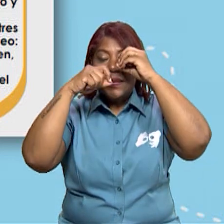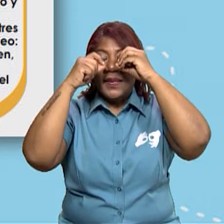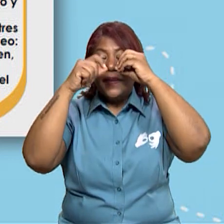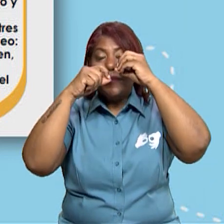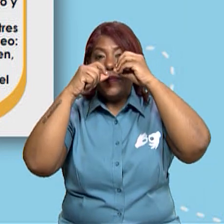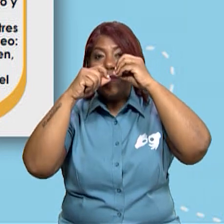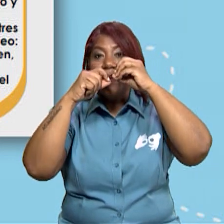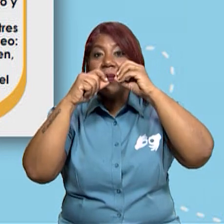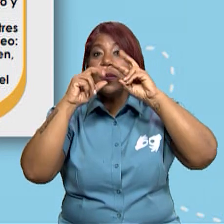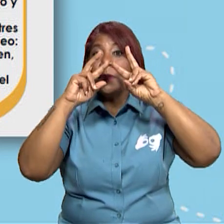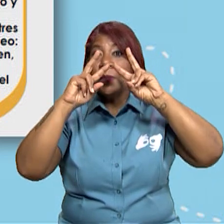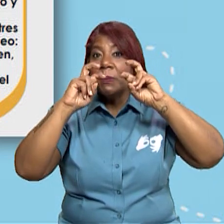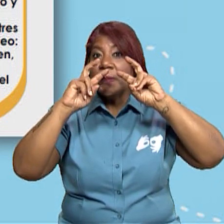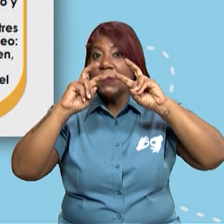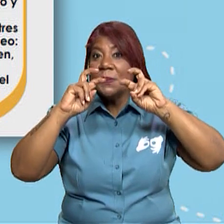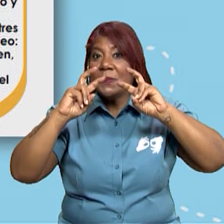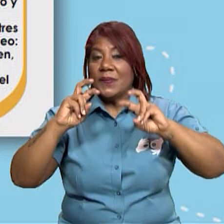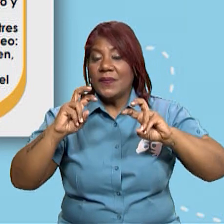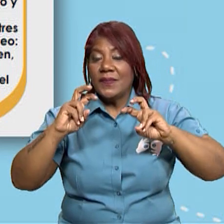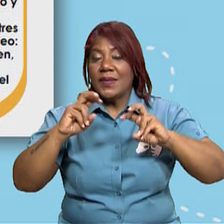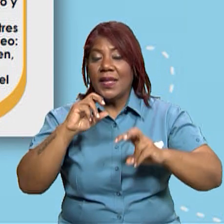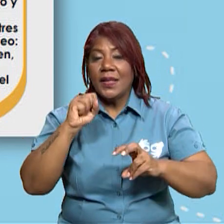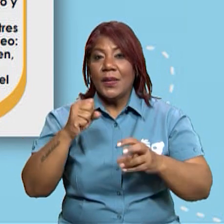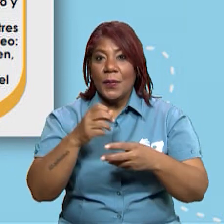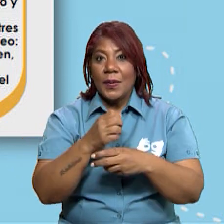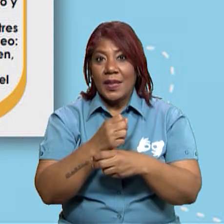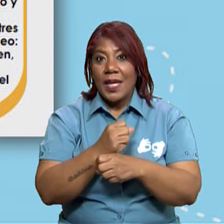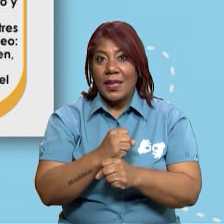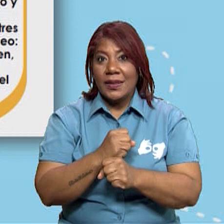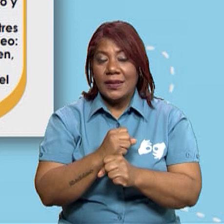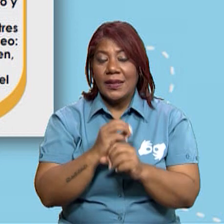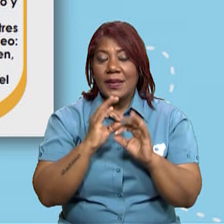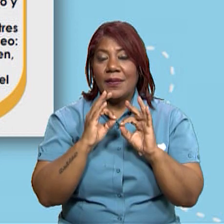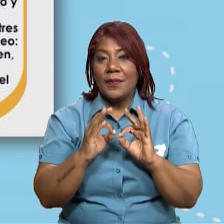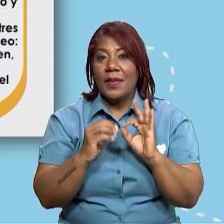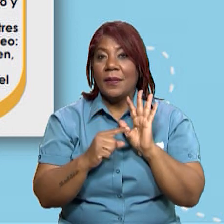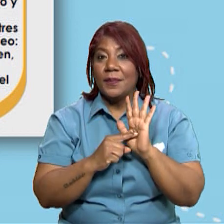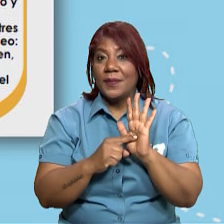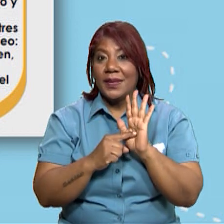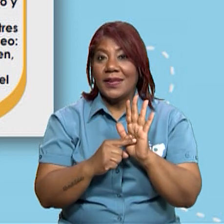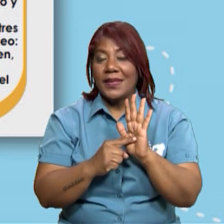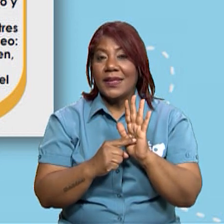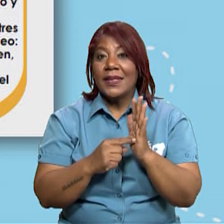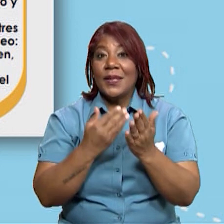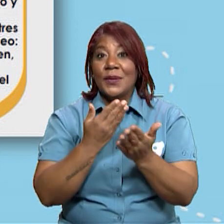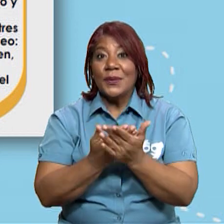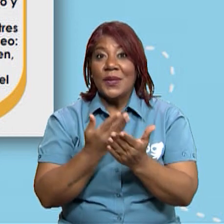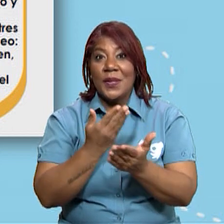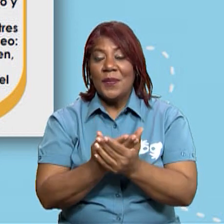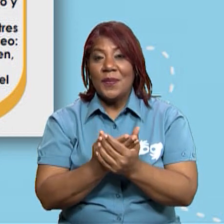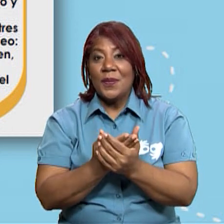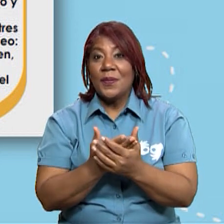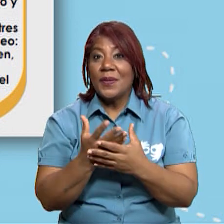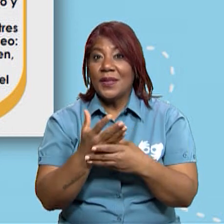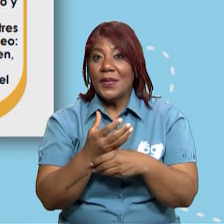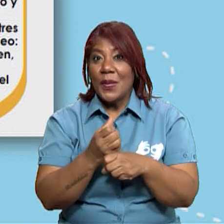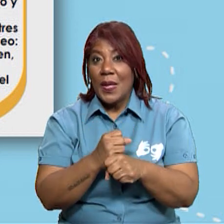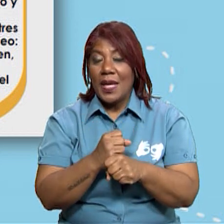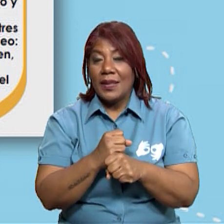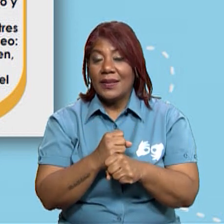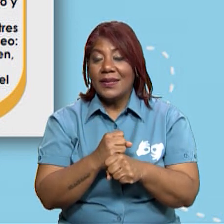Revisa el contenido hasta que lo comprendas bien. Presenta una propuesta innovadora. Crea tu guión